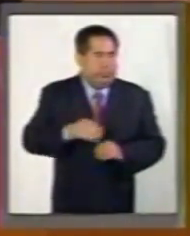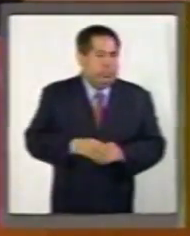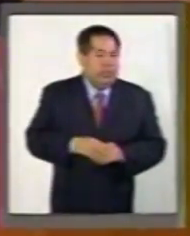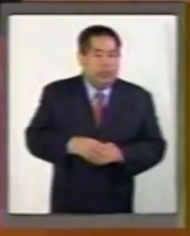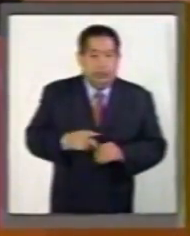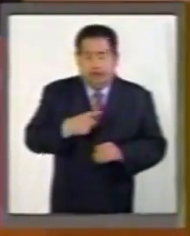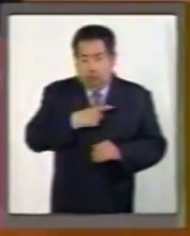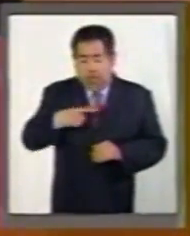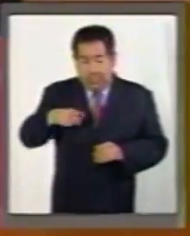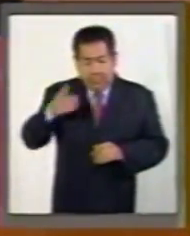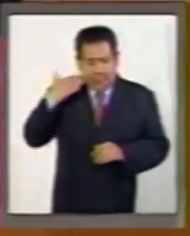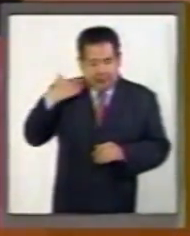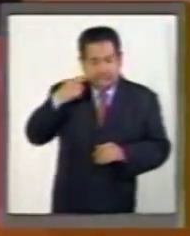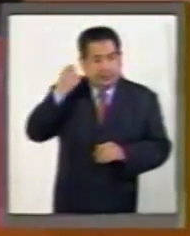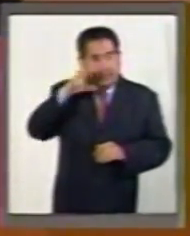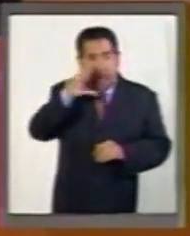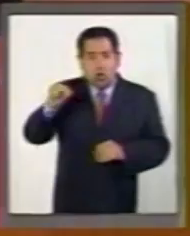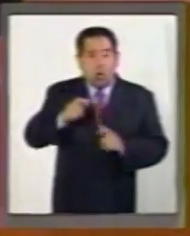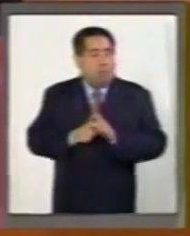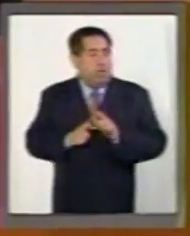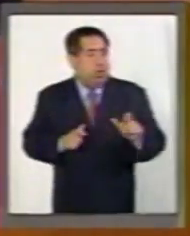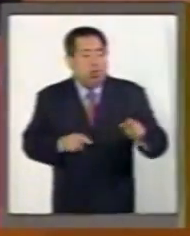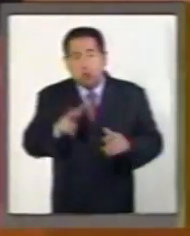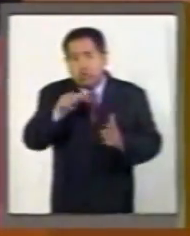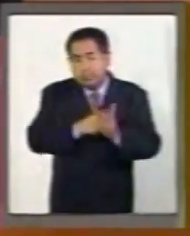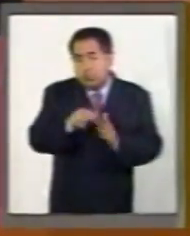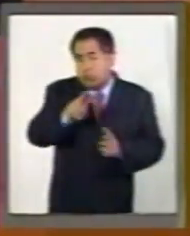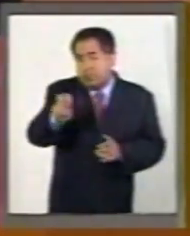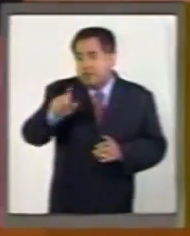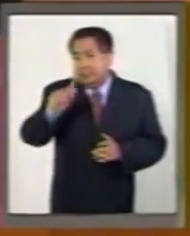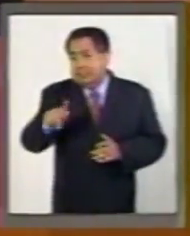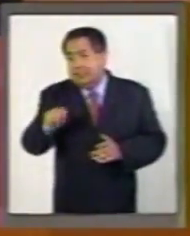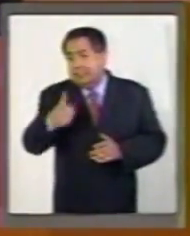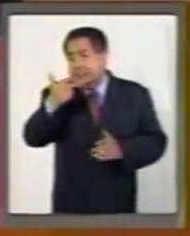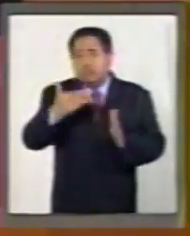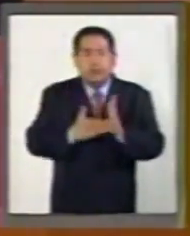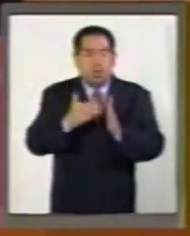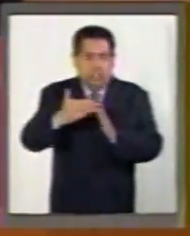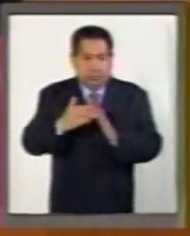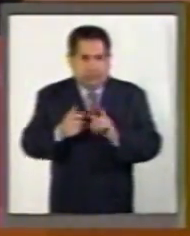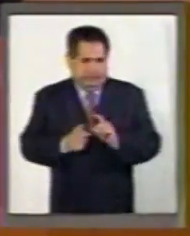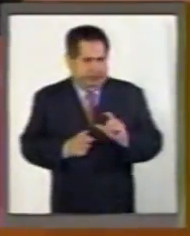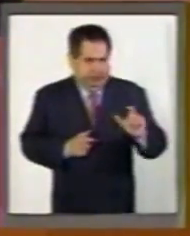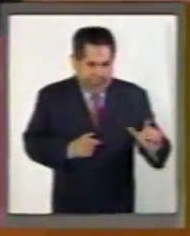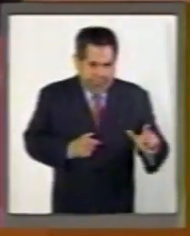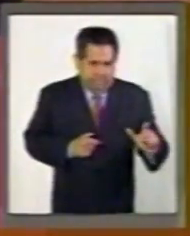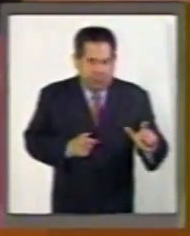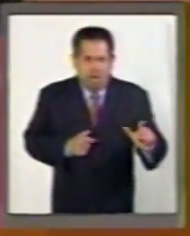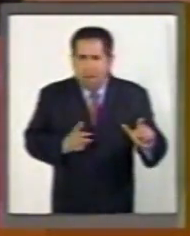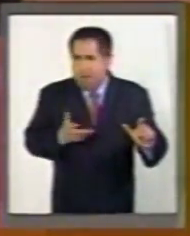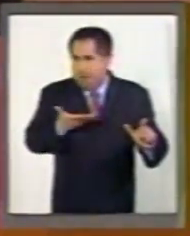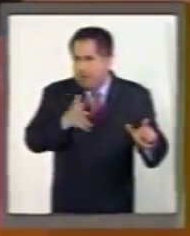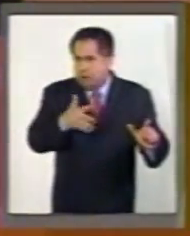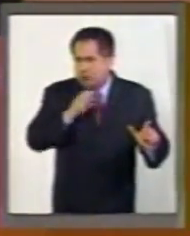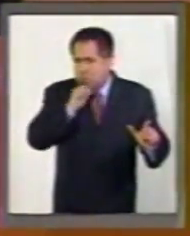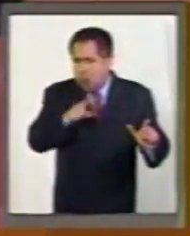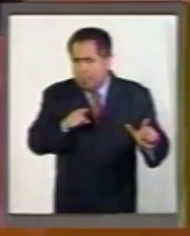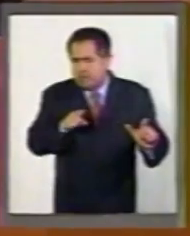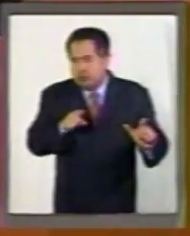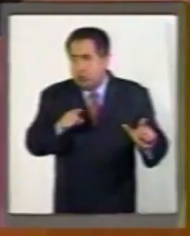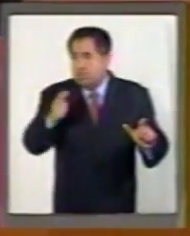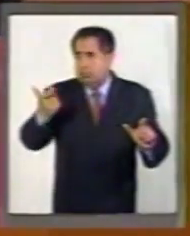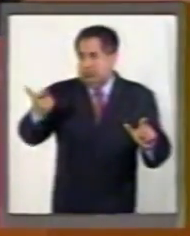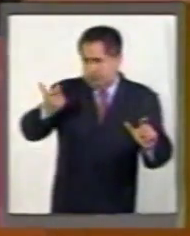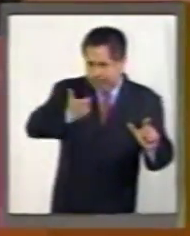deuda, Quintana Roo destinó 2.276 millones, casi lo mismo que el